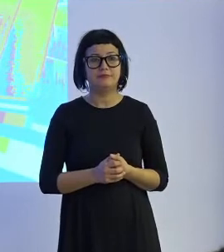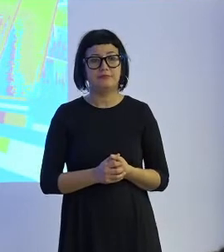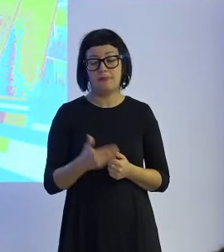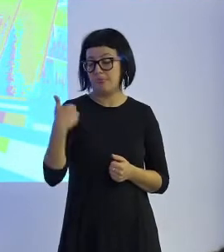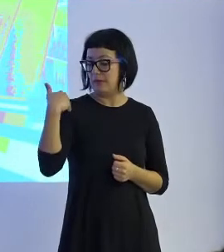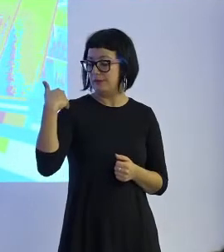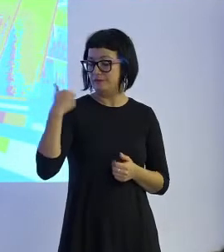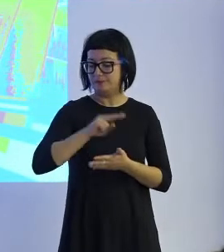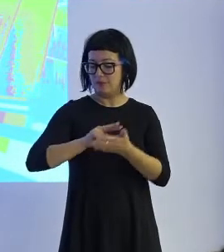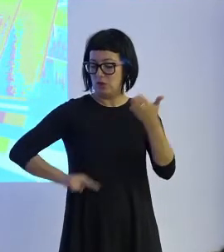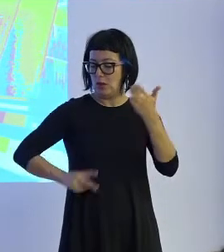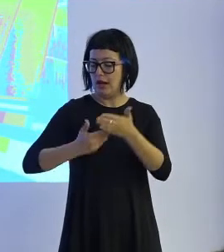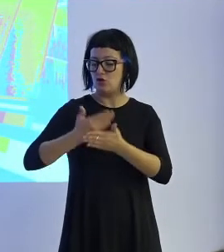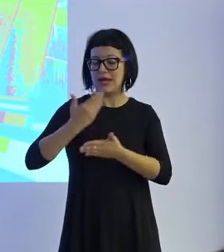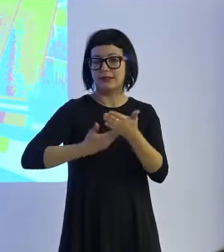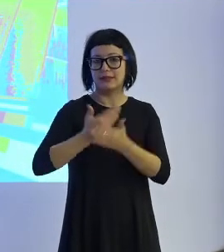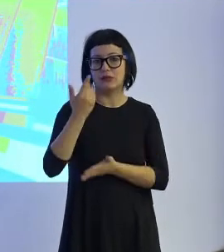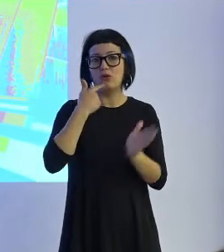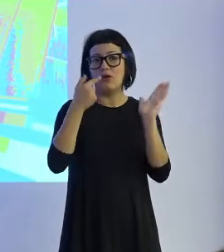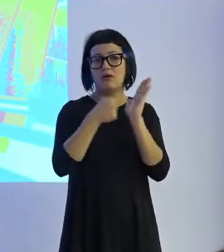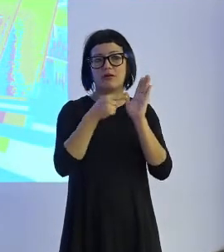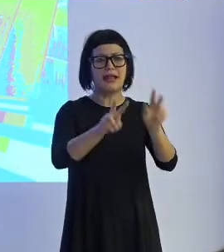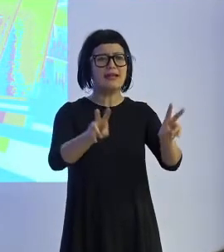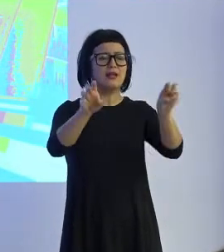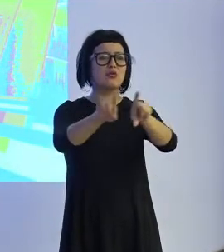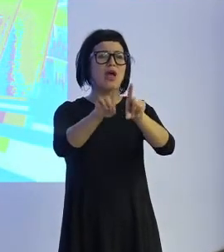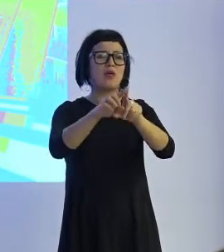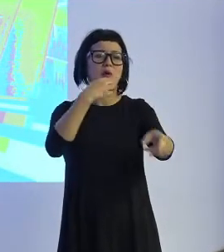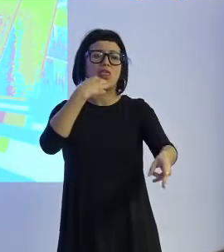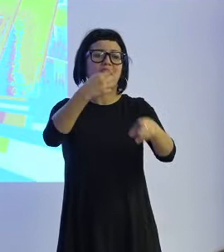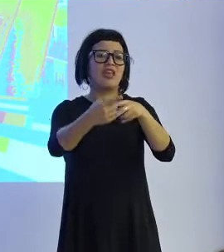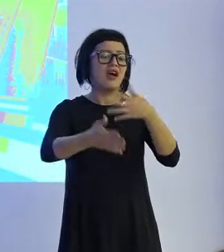Hace poco leía un artículo que se titulaba algo así como